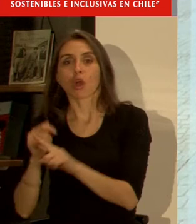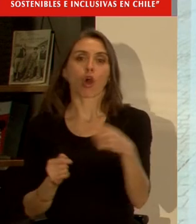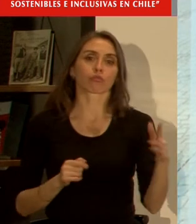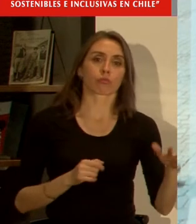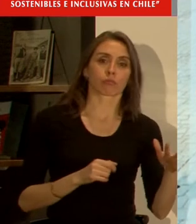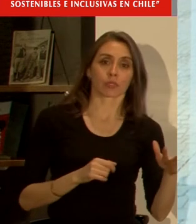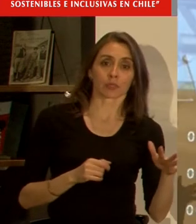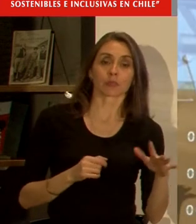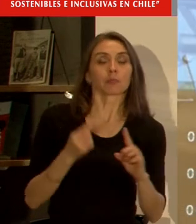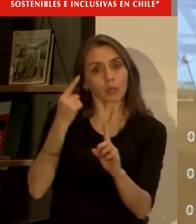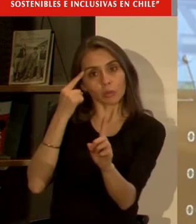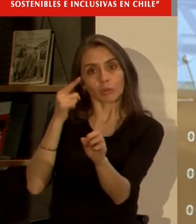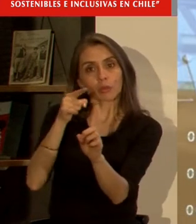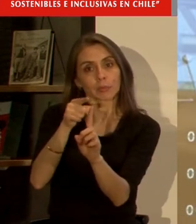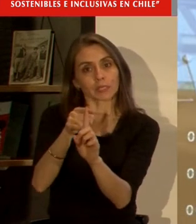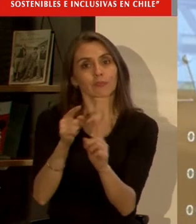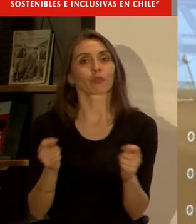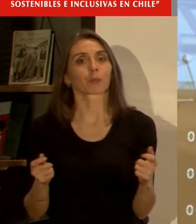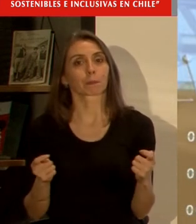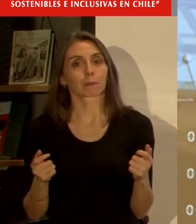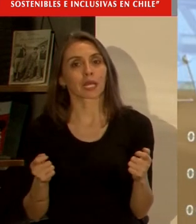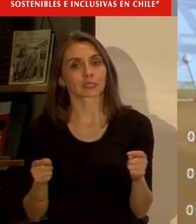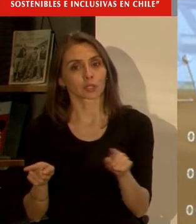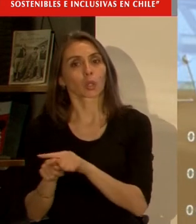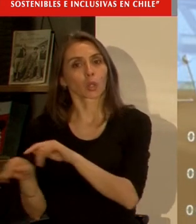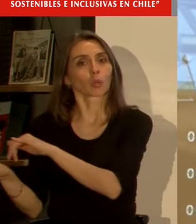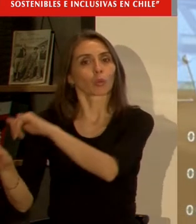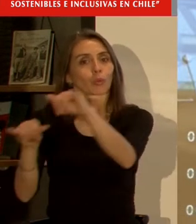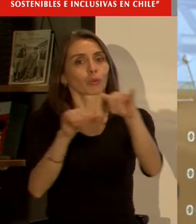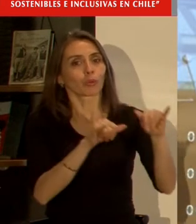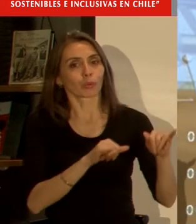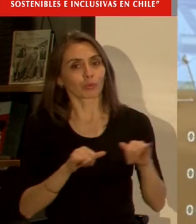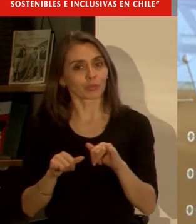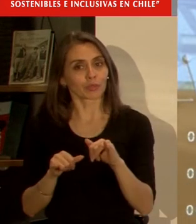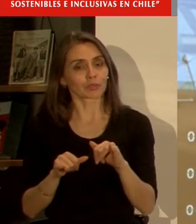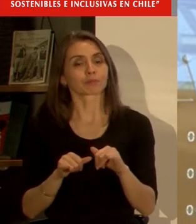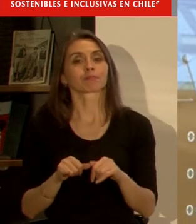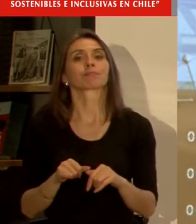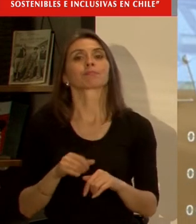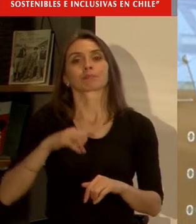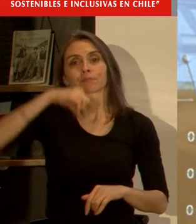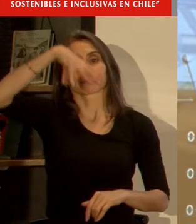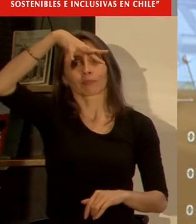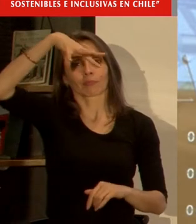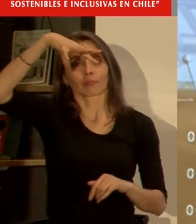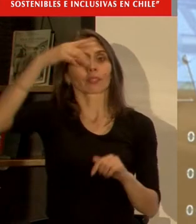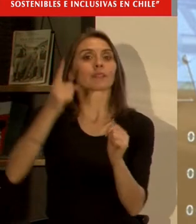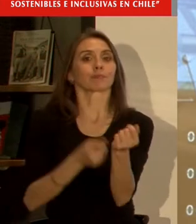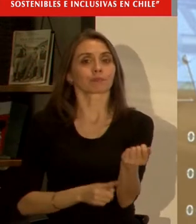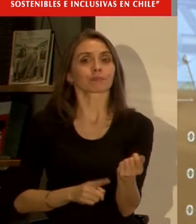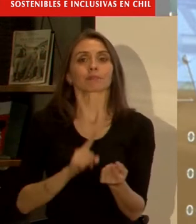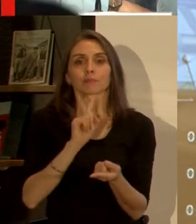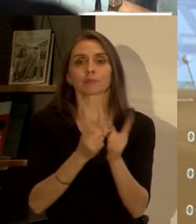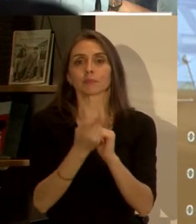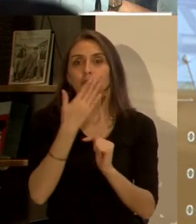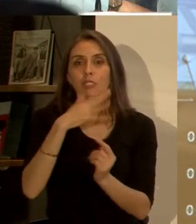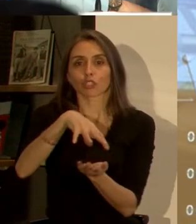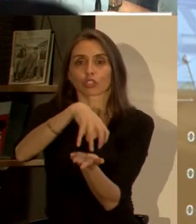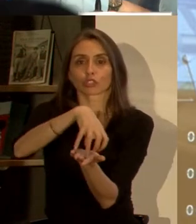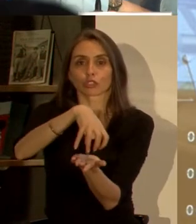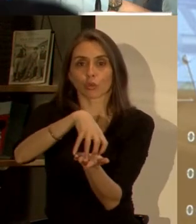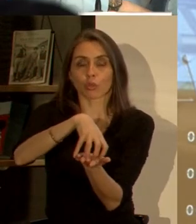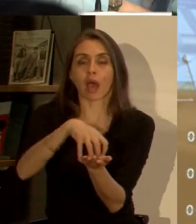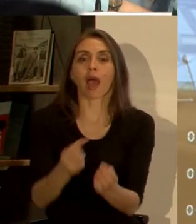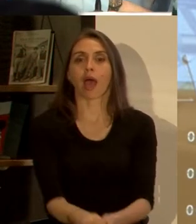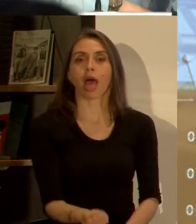pero la línea es muy parecida en todos los casos. Incluso la línea de energía, volver más eficientes las ciudades en términos